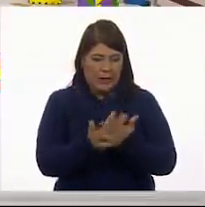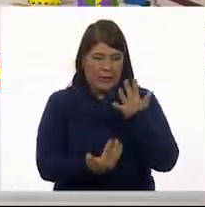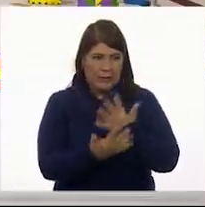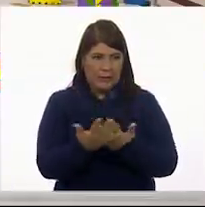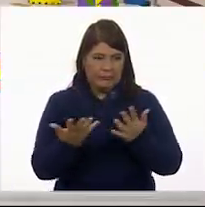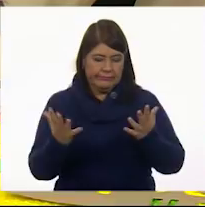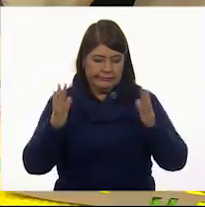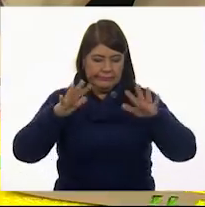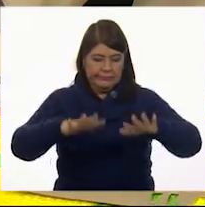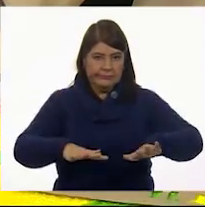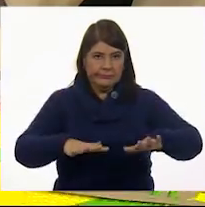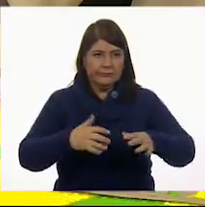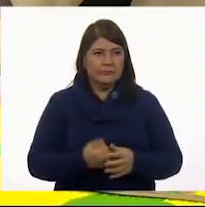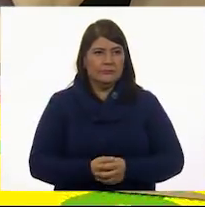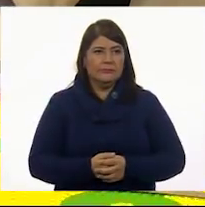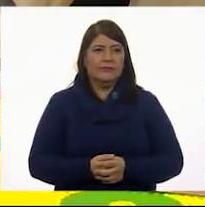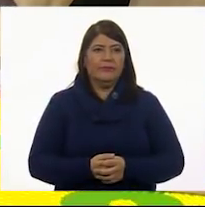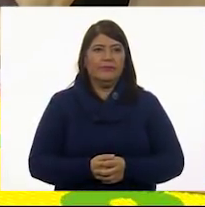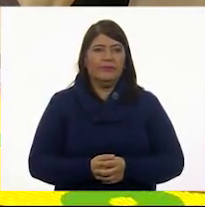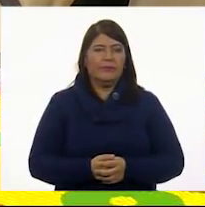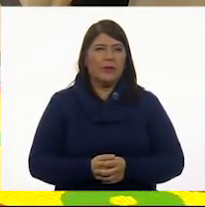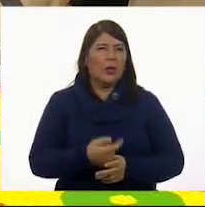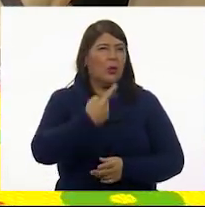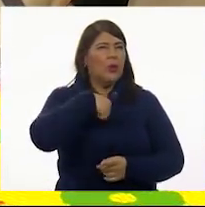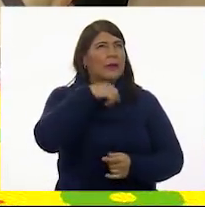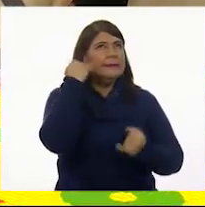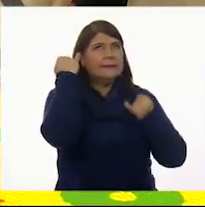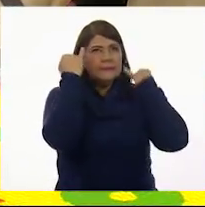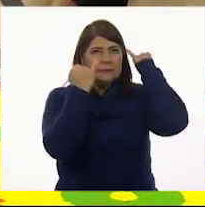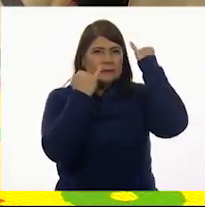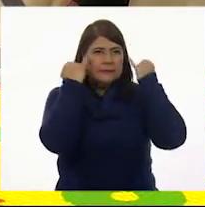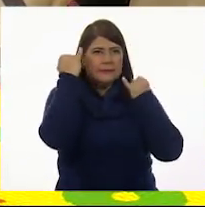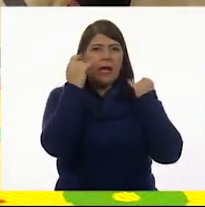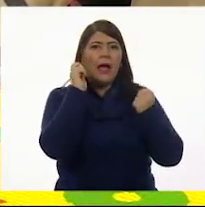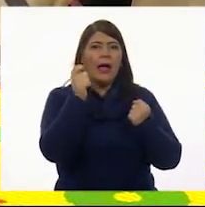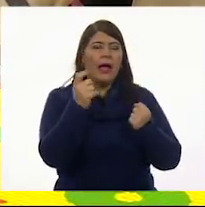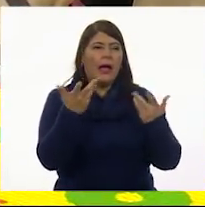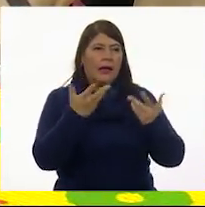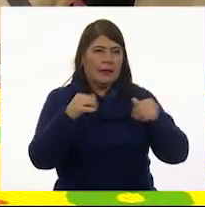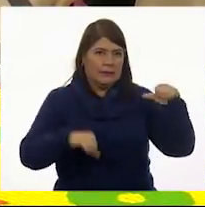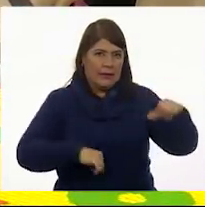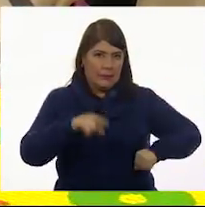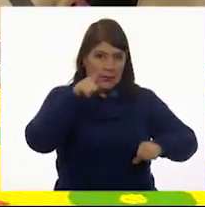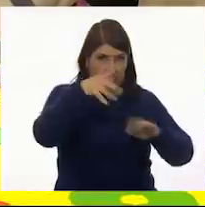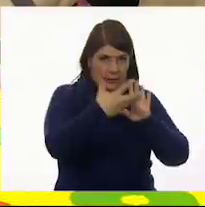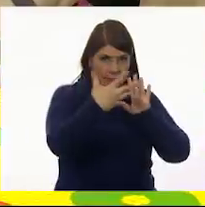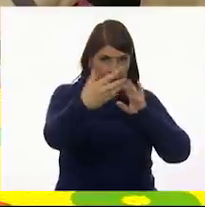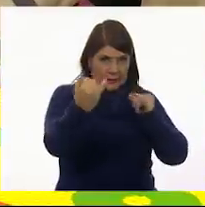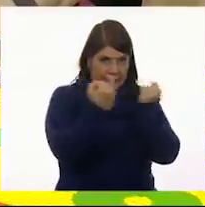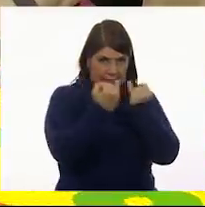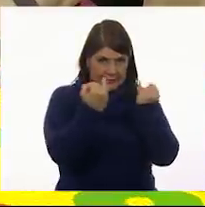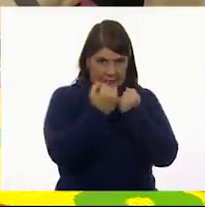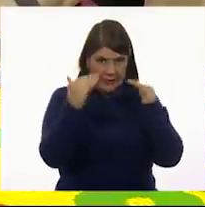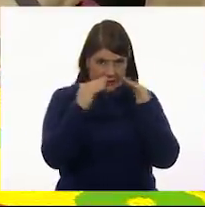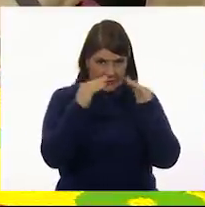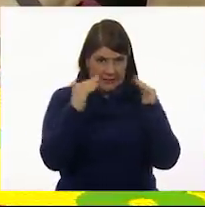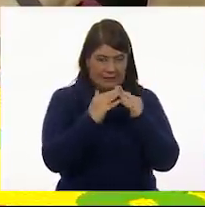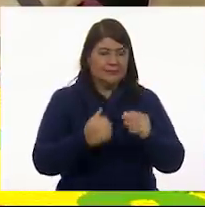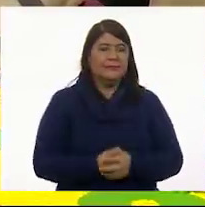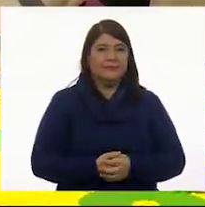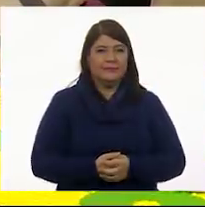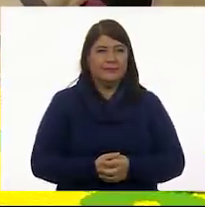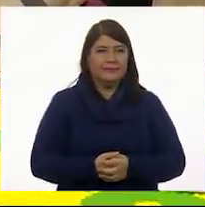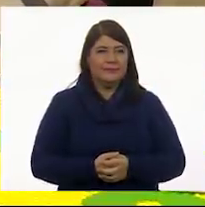Ahí. Vamos a imaginar que estamos realizando la actividad allá en casa. Muy bien.